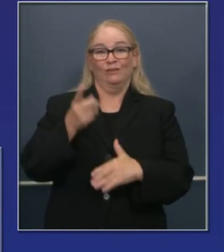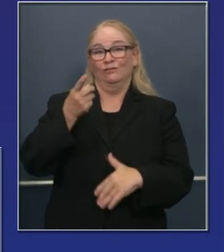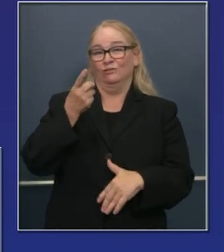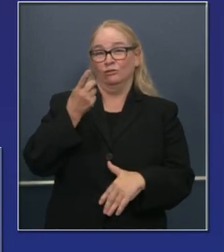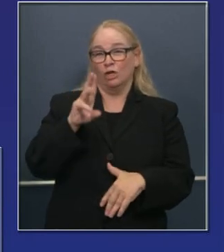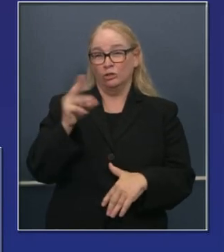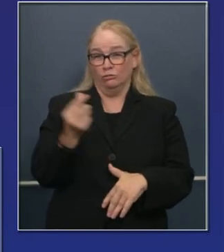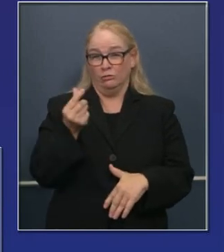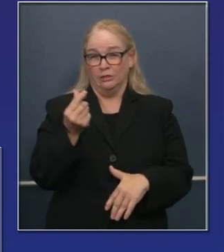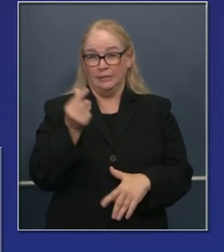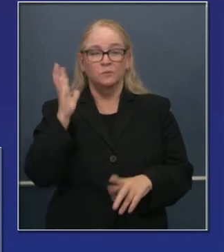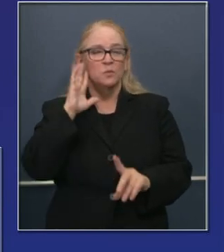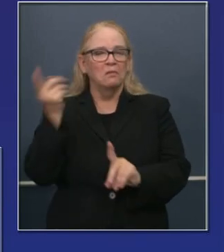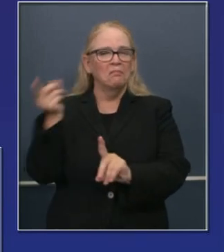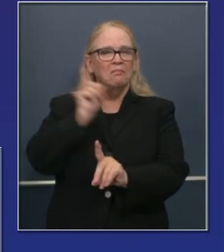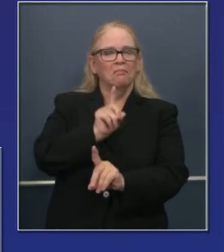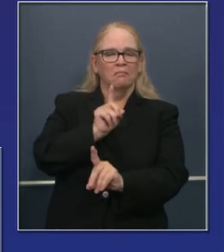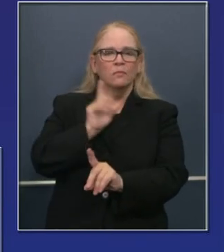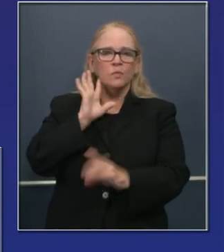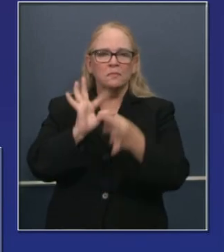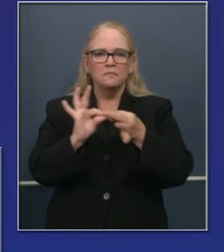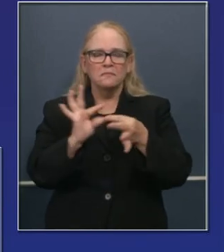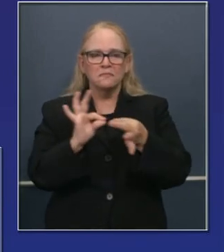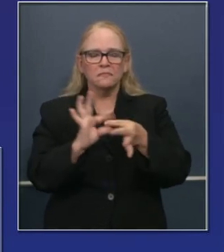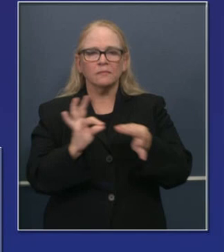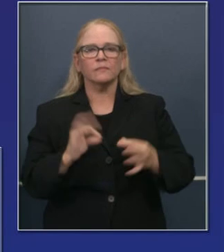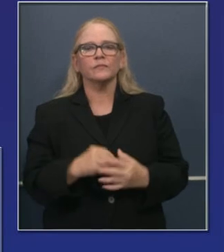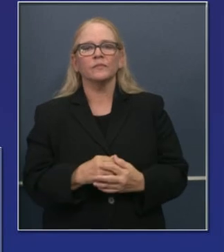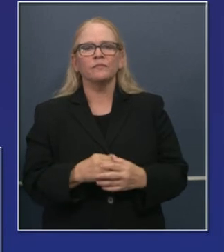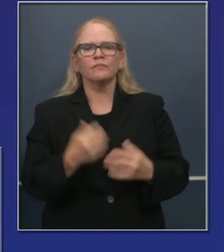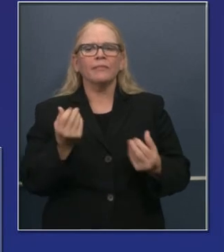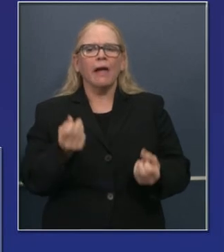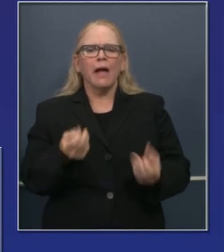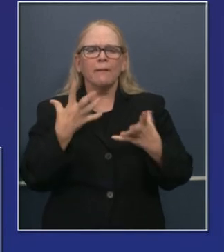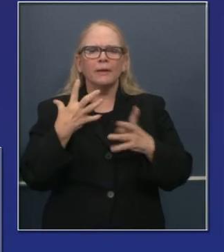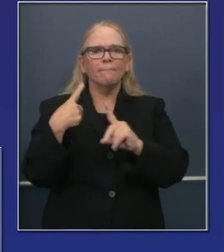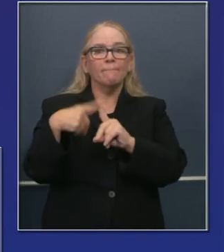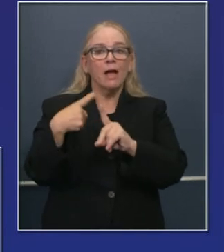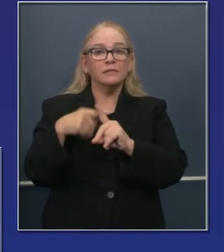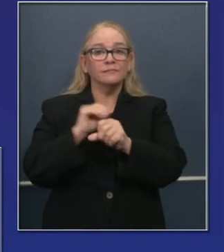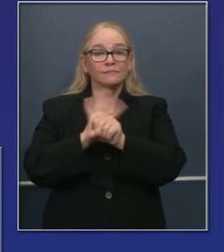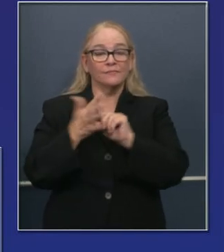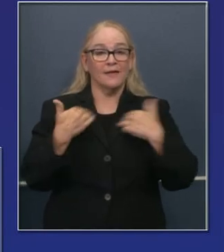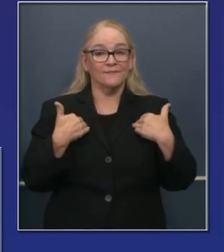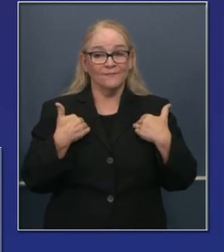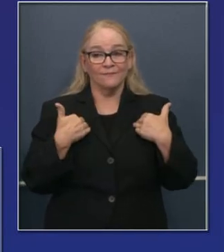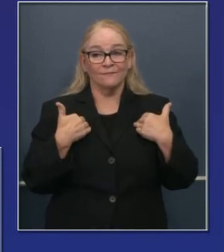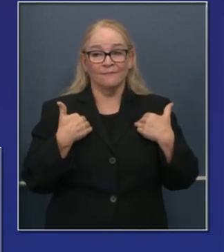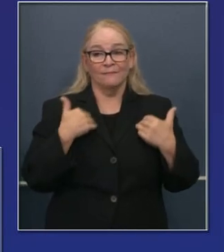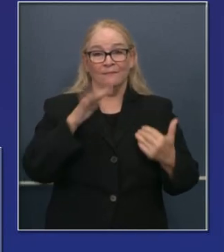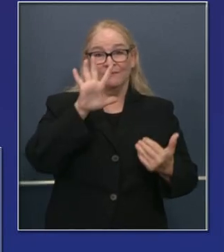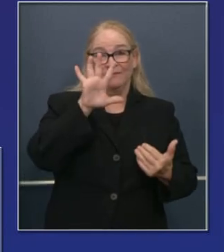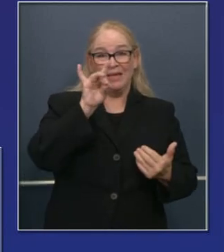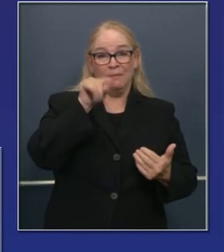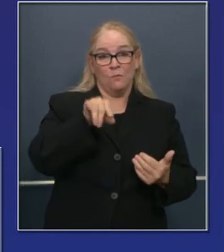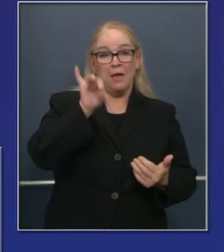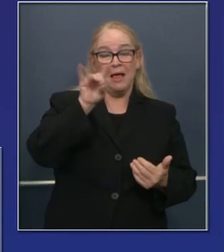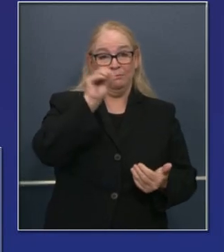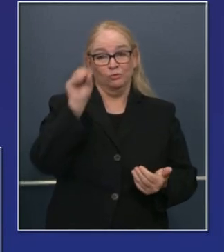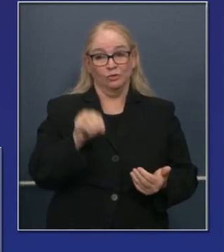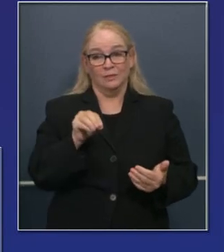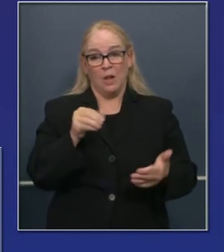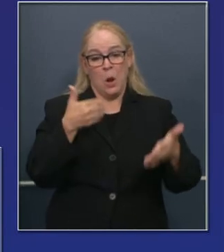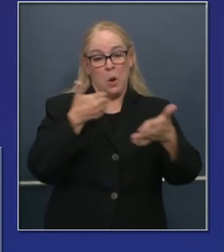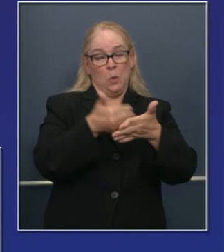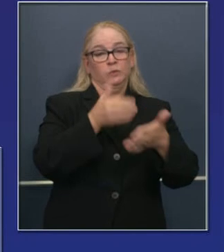momento. Después de que el doctor Gally tome el podio, 58.8 por ciento de los casos que anunciaremos hoy, cerca del 60